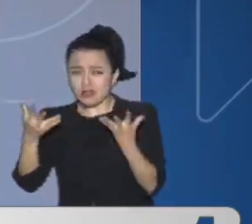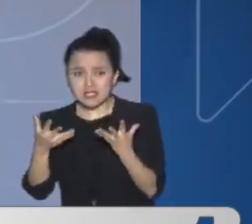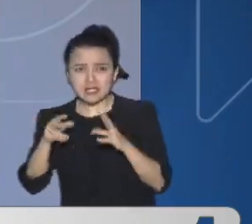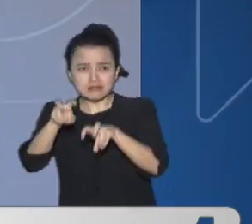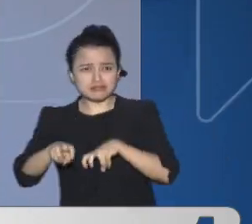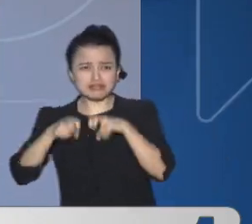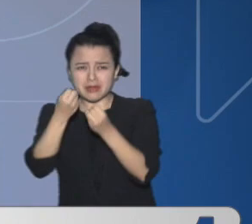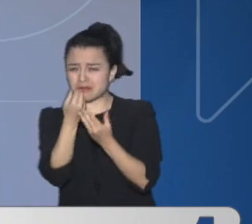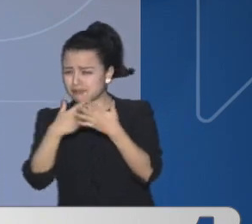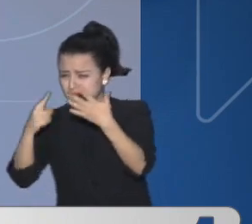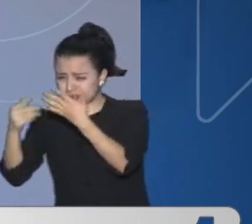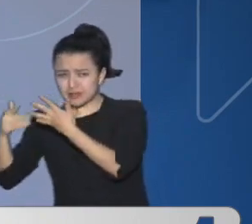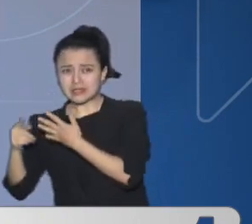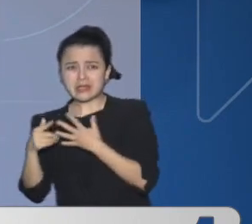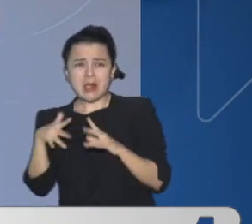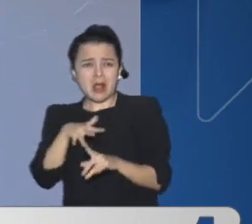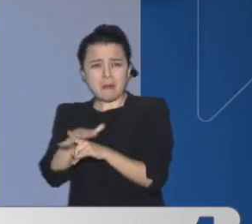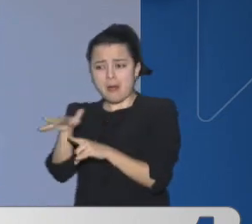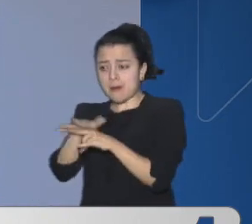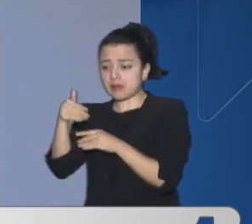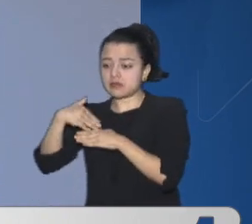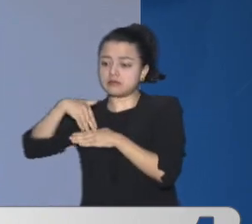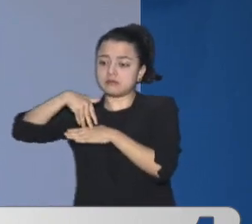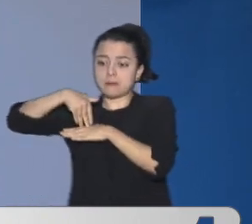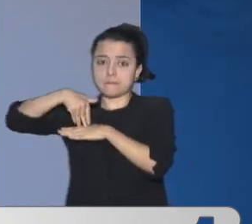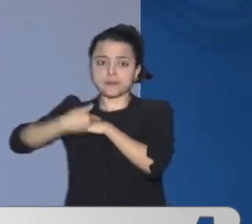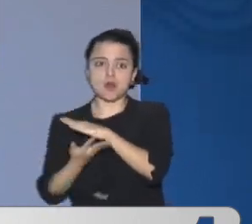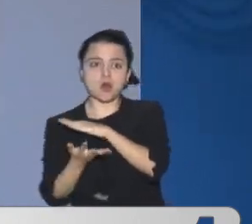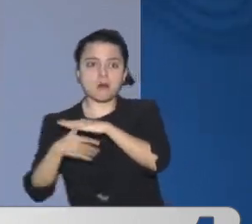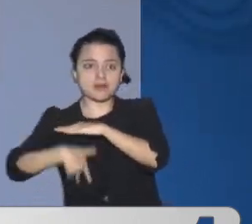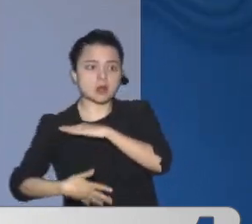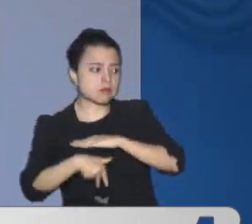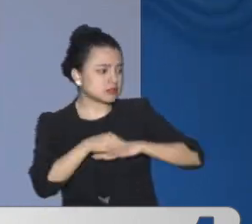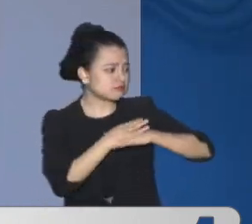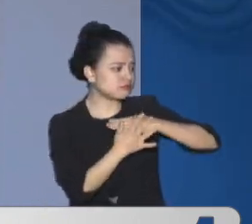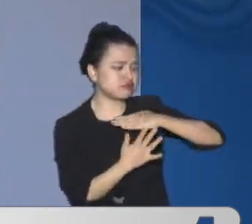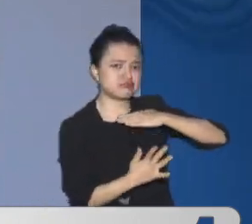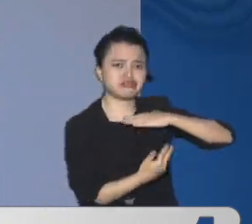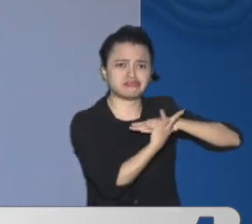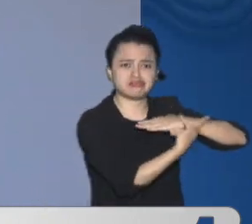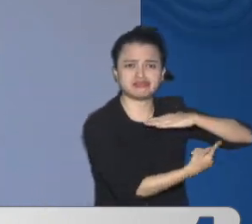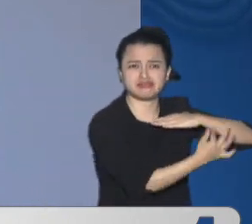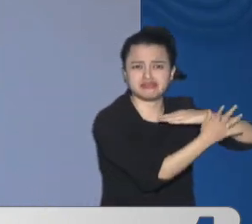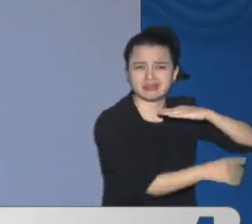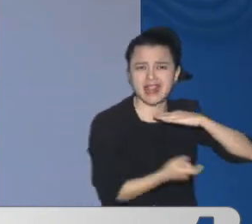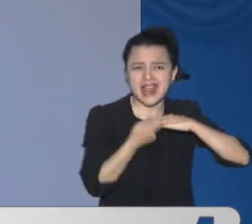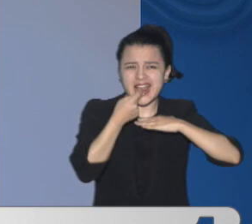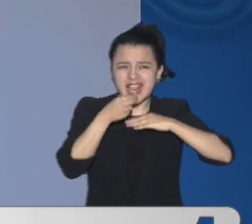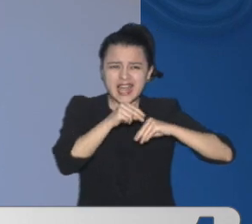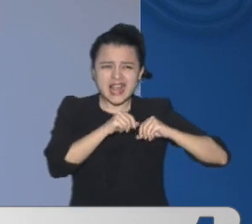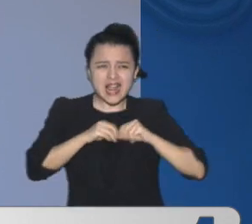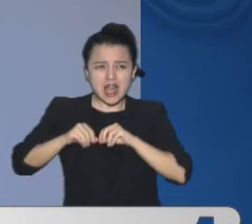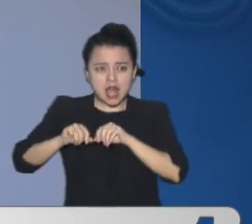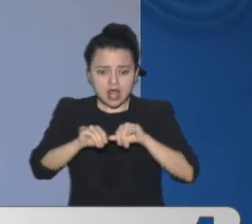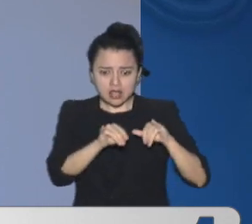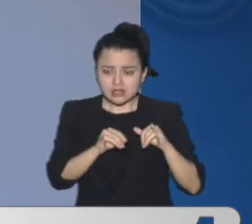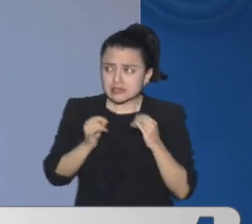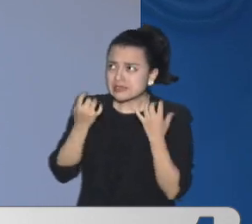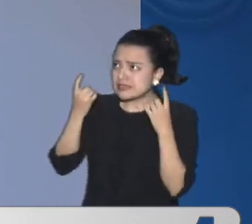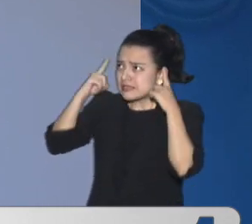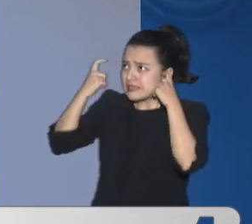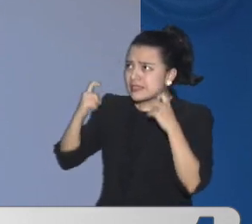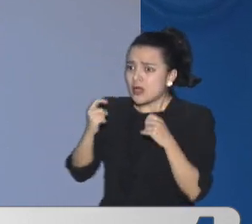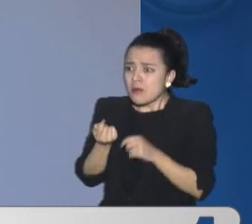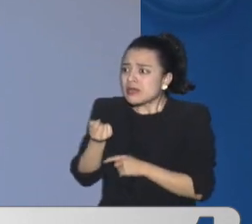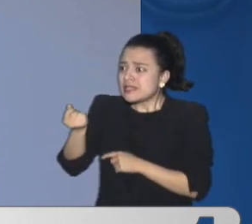En este lugar Ante eso Han pedido La ayuda A las autoridades Para intervenir Esta zona Que además Preocupa Que